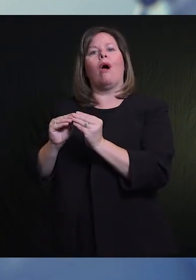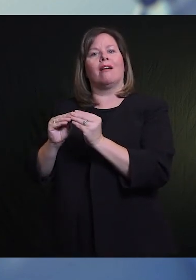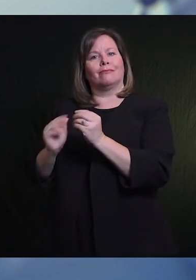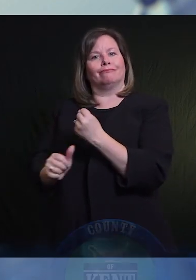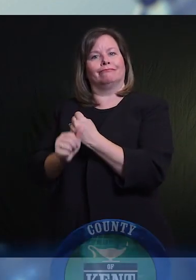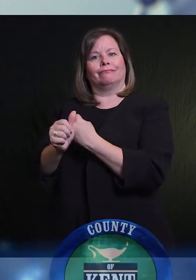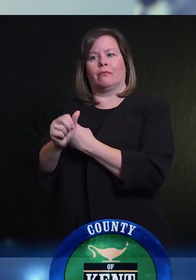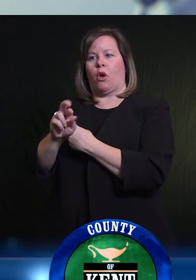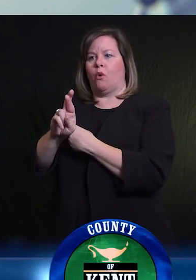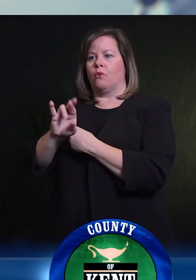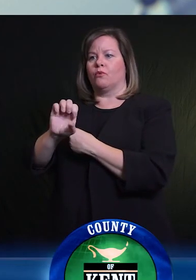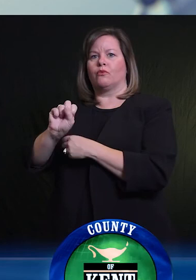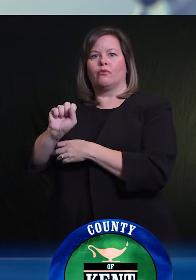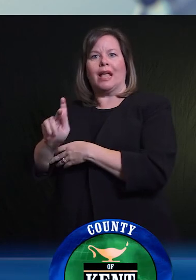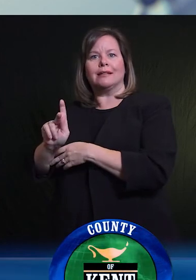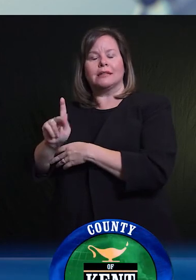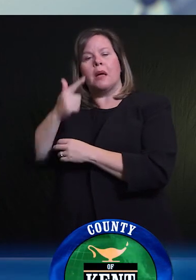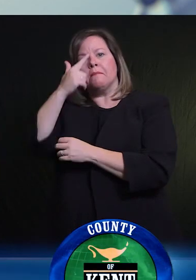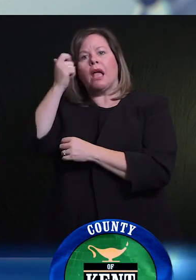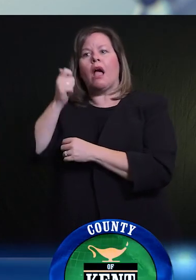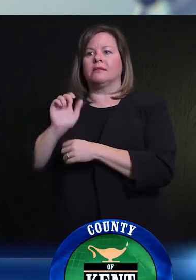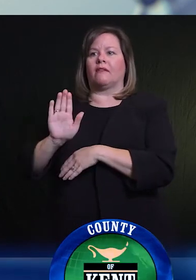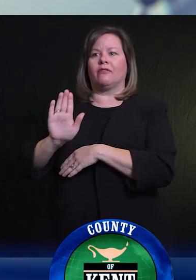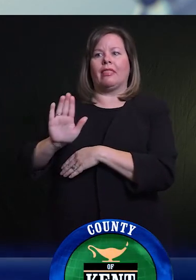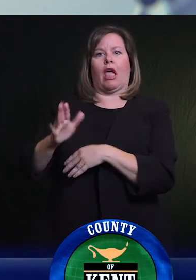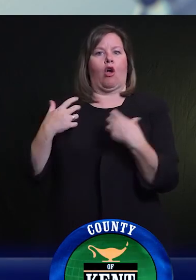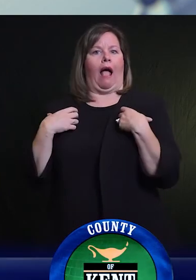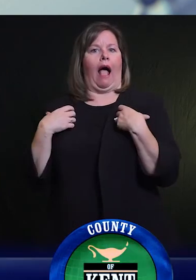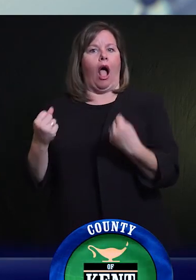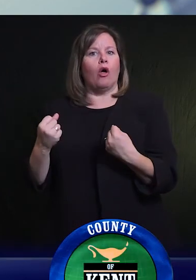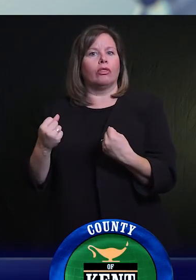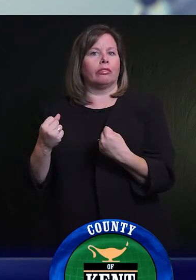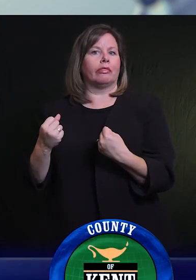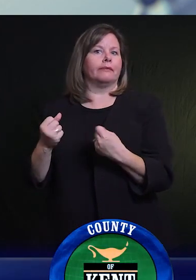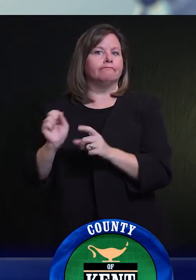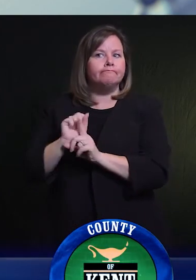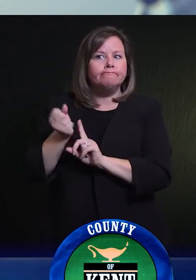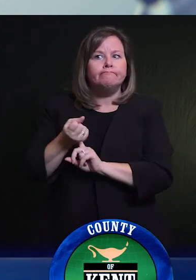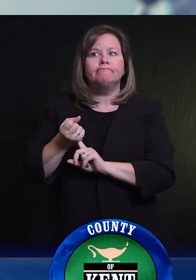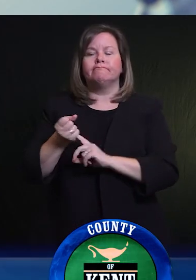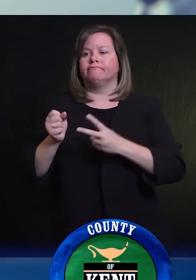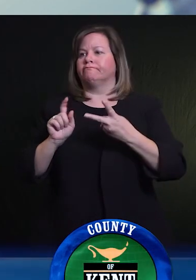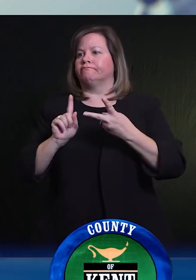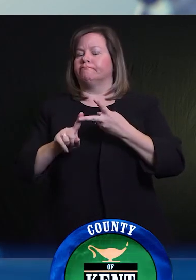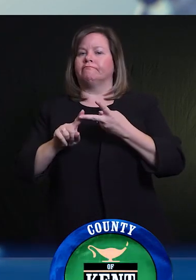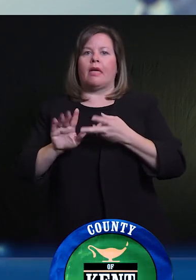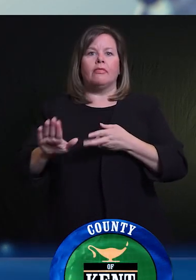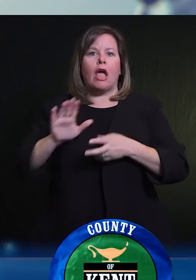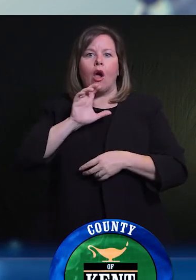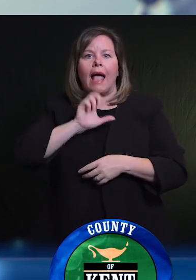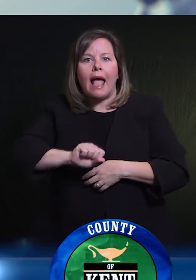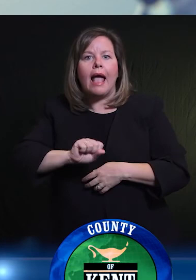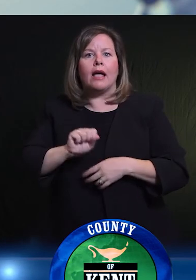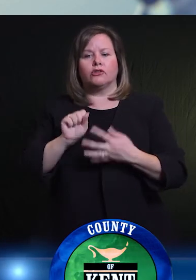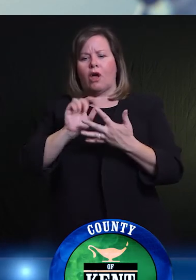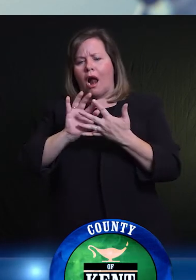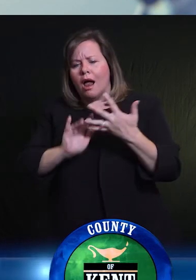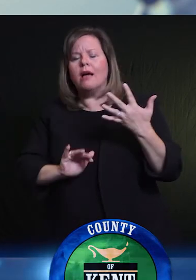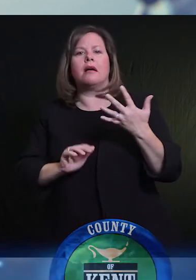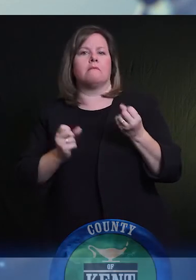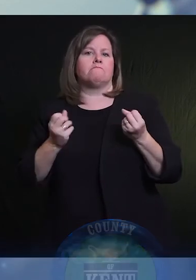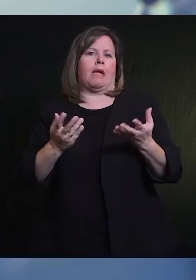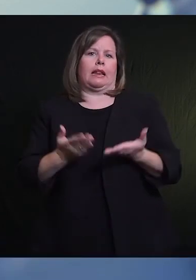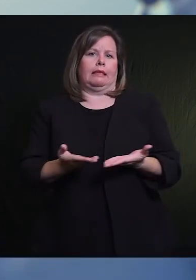Así que hagamos lo que podamos para protegerlos. Y también ser inteligentes acerca de cómo nos reunimos, ya sea